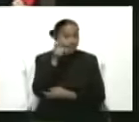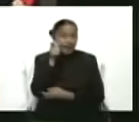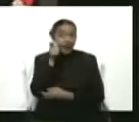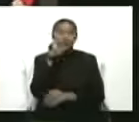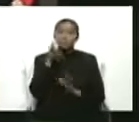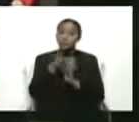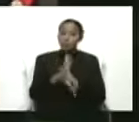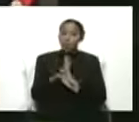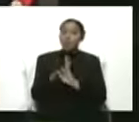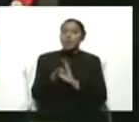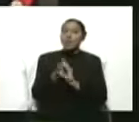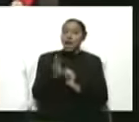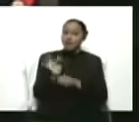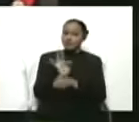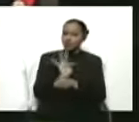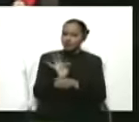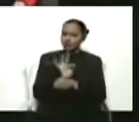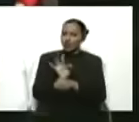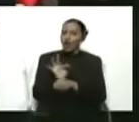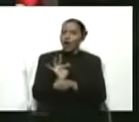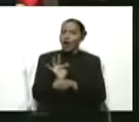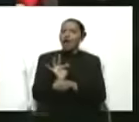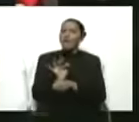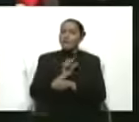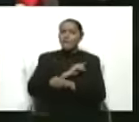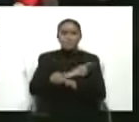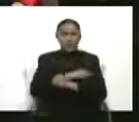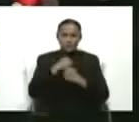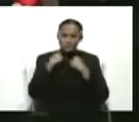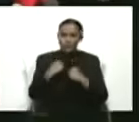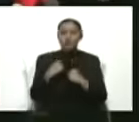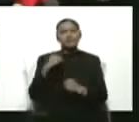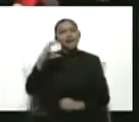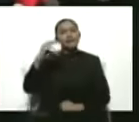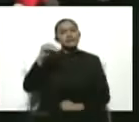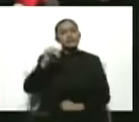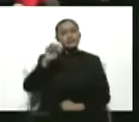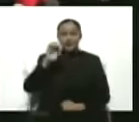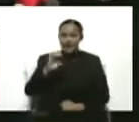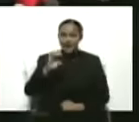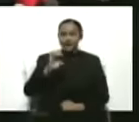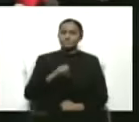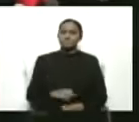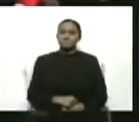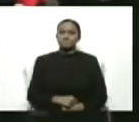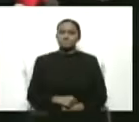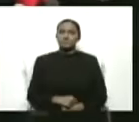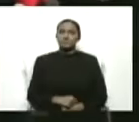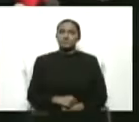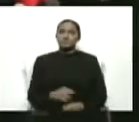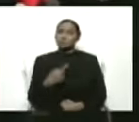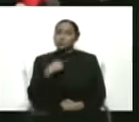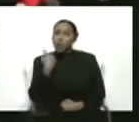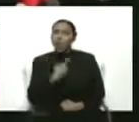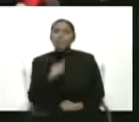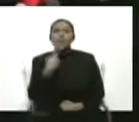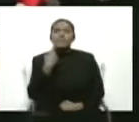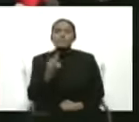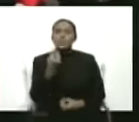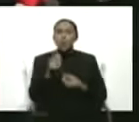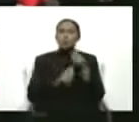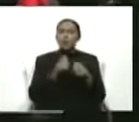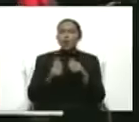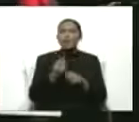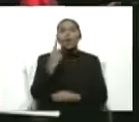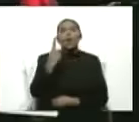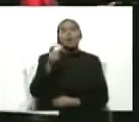que tiene el proceso electoral. Ahí estará la herradura, como decimos nosotros, que es paso a paso, como hace una persona